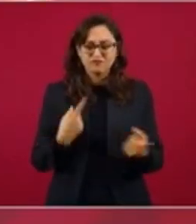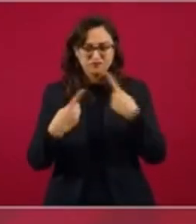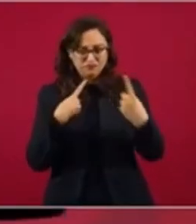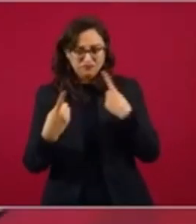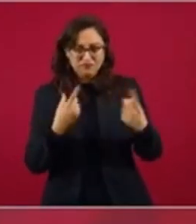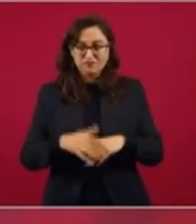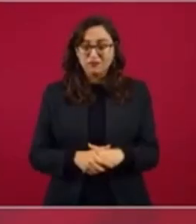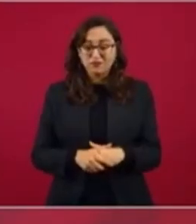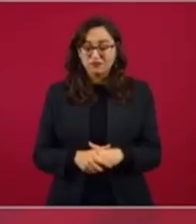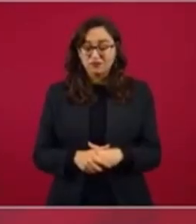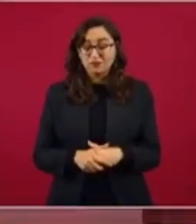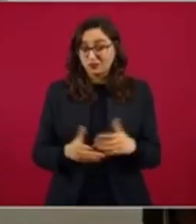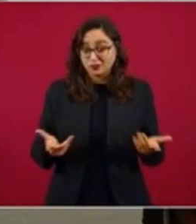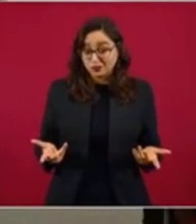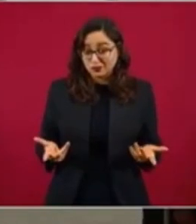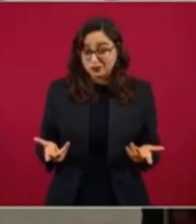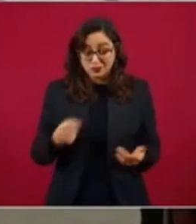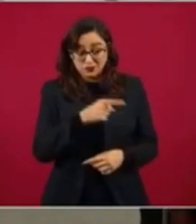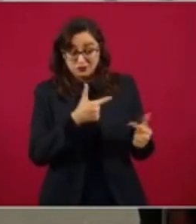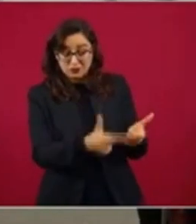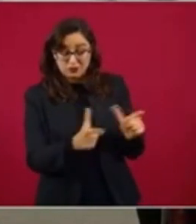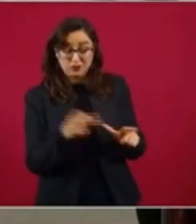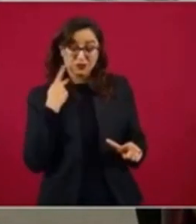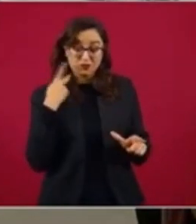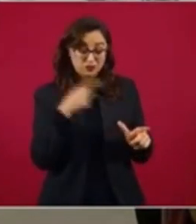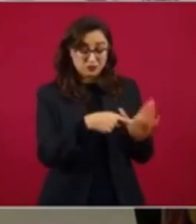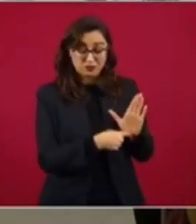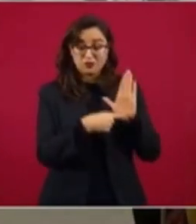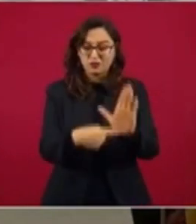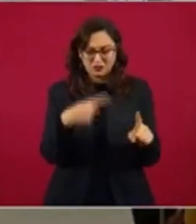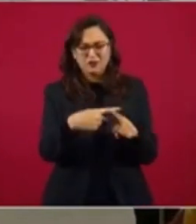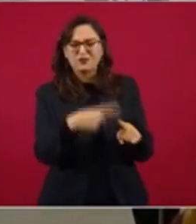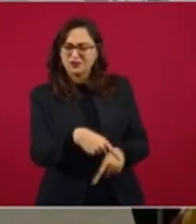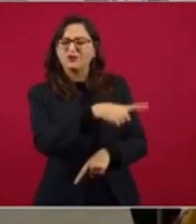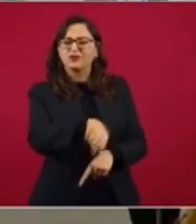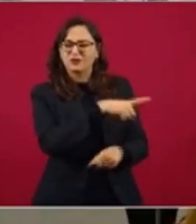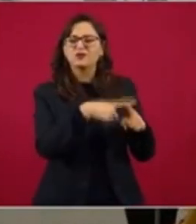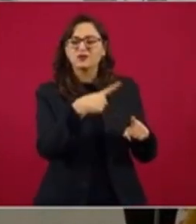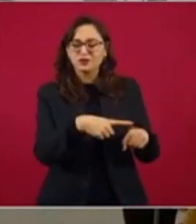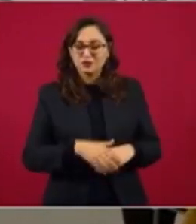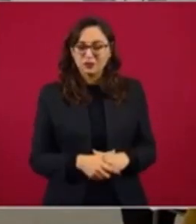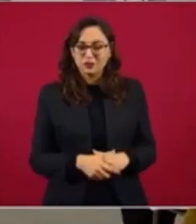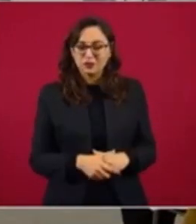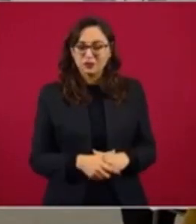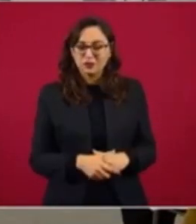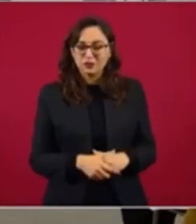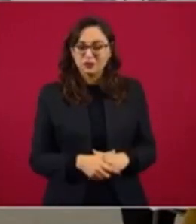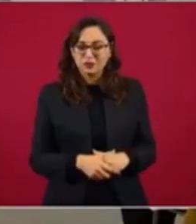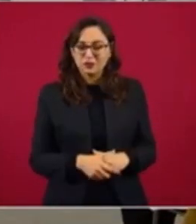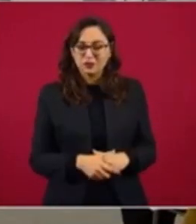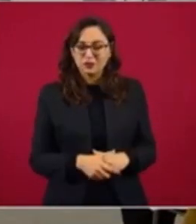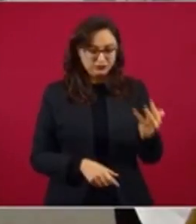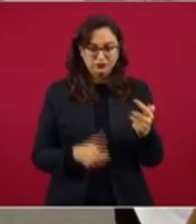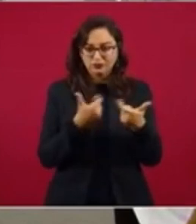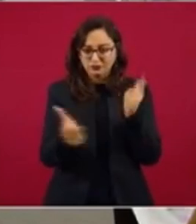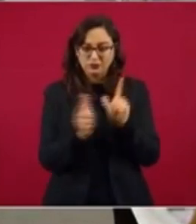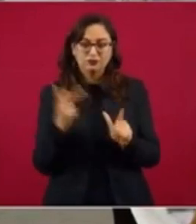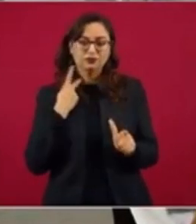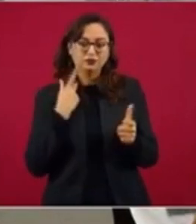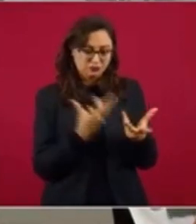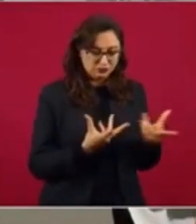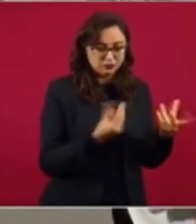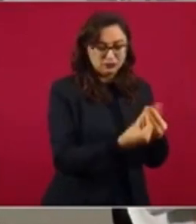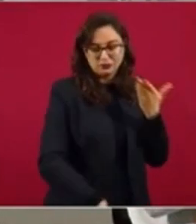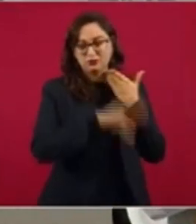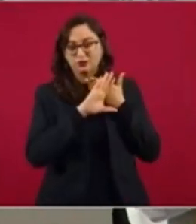¿No ven cómo fue, pues, la presentación de este grupo? ¿Quién estaba ahí? Este, con los representantes de los tres partidos que hicieron la alianza en contra de